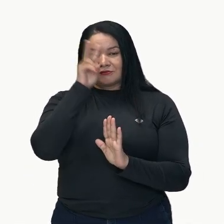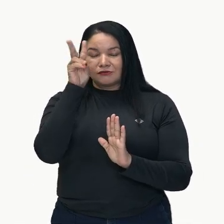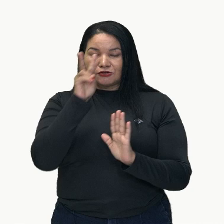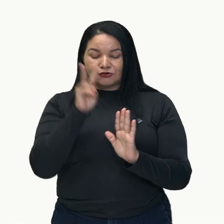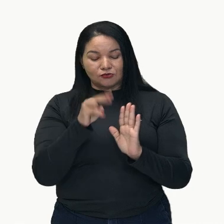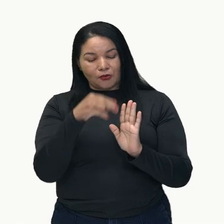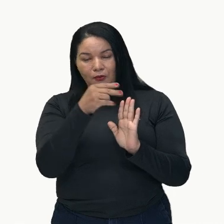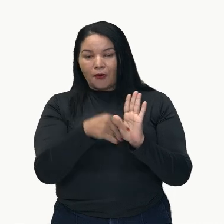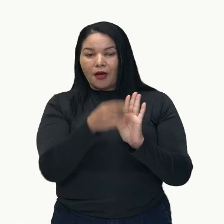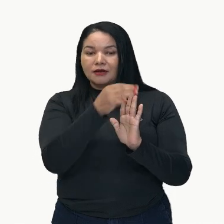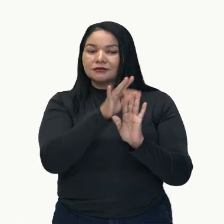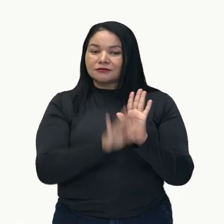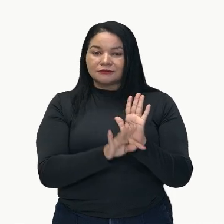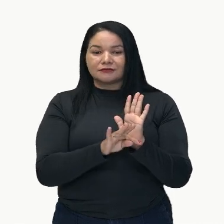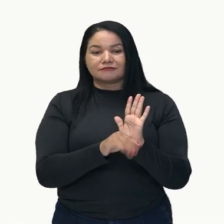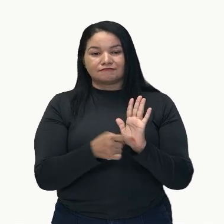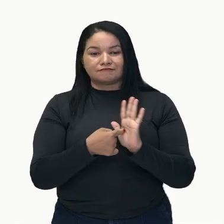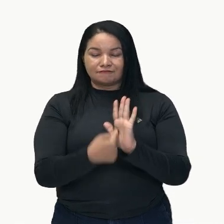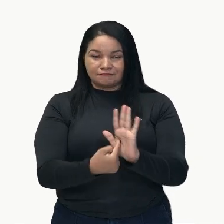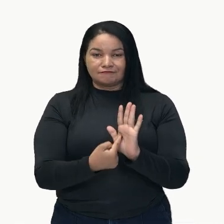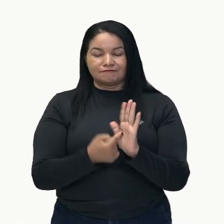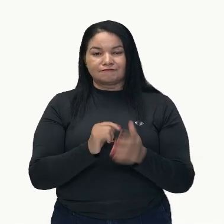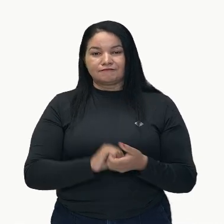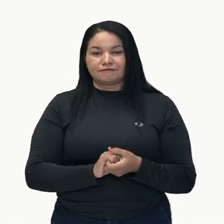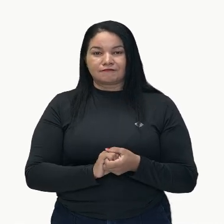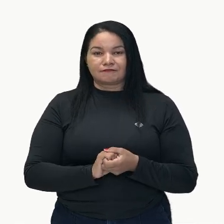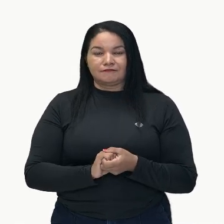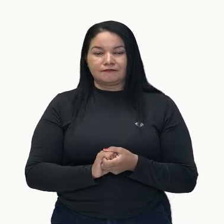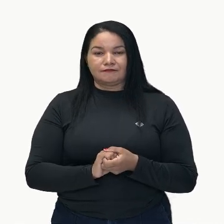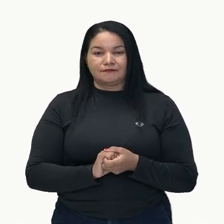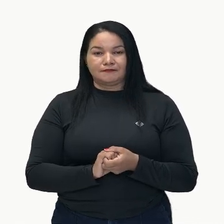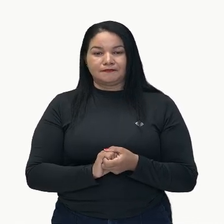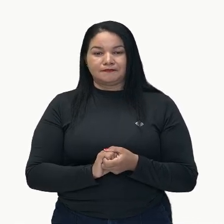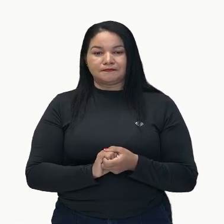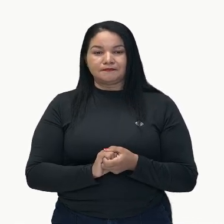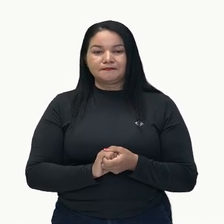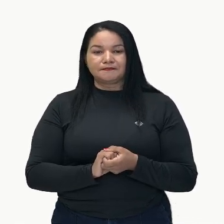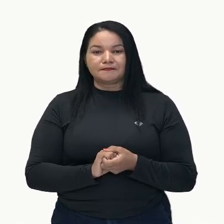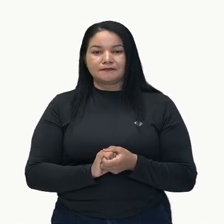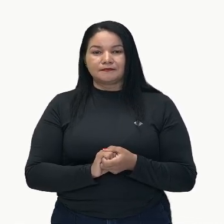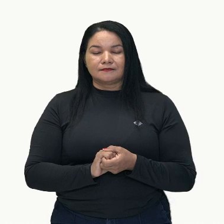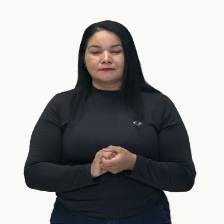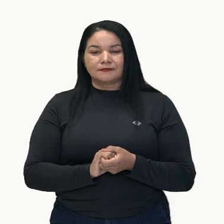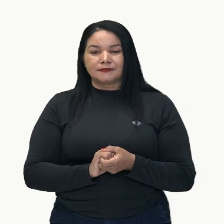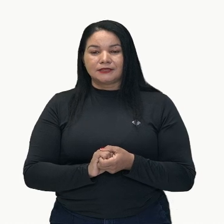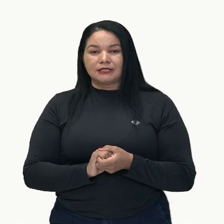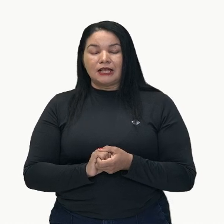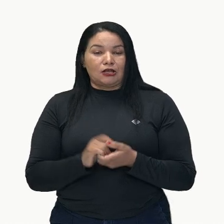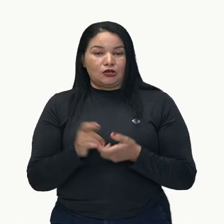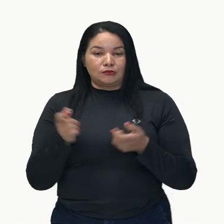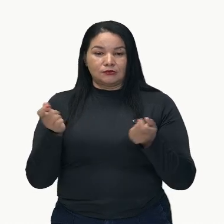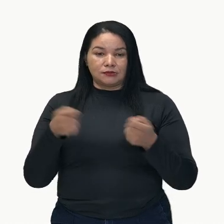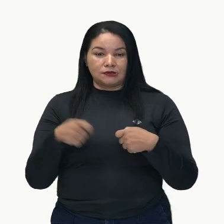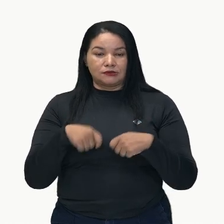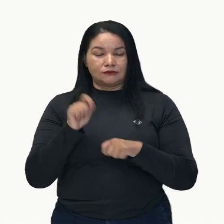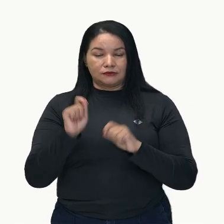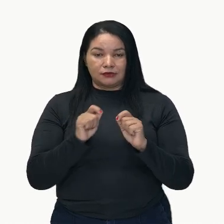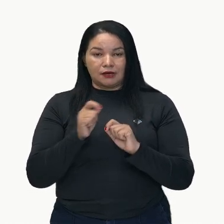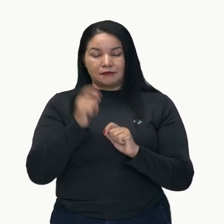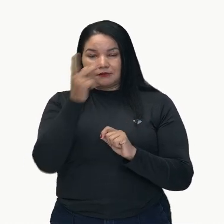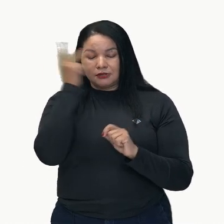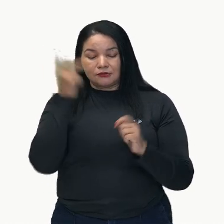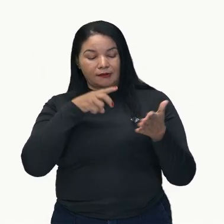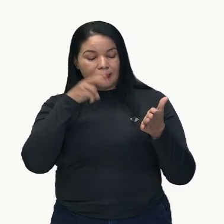Entonces, aquí nos vamos tener la presentación de la historia, que permite situar al lector